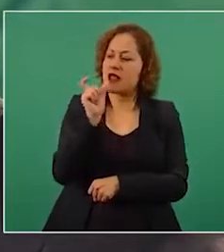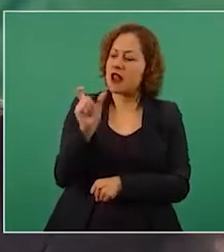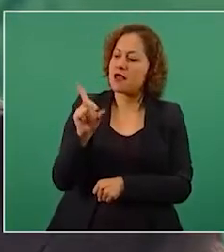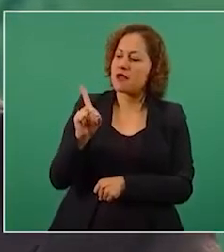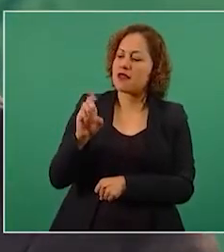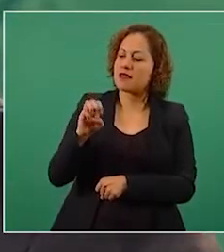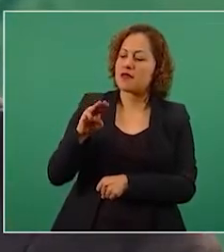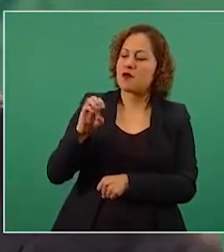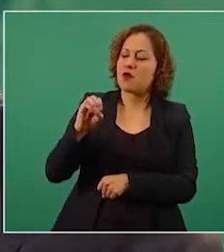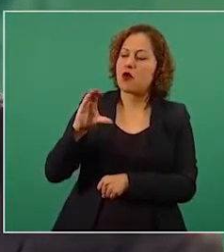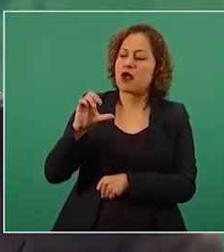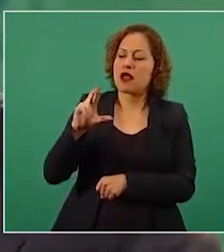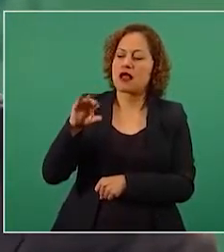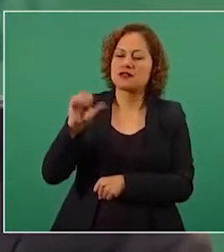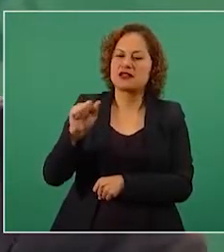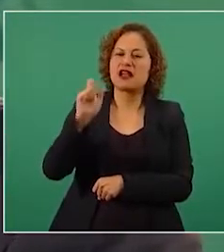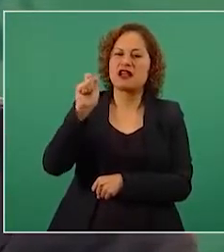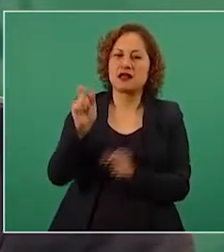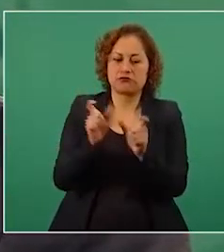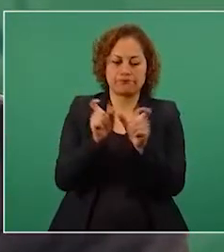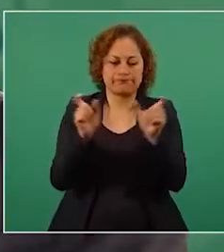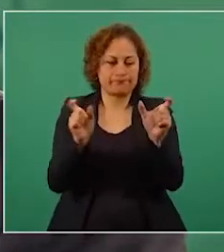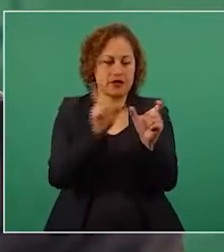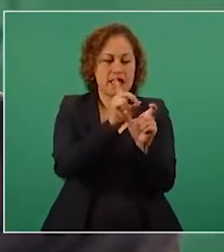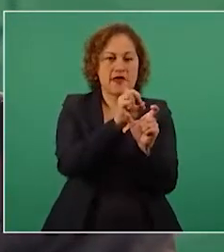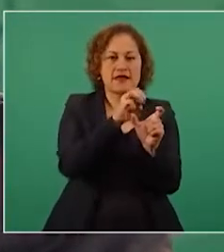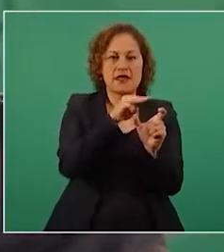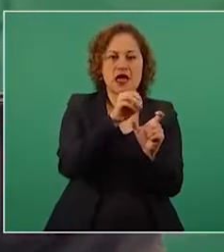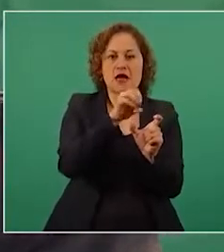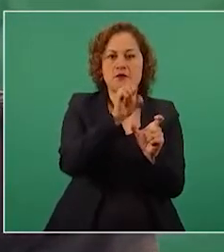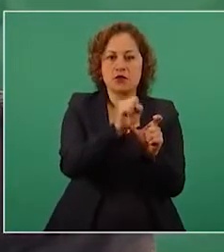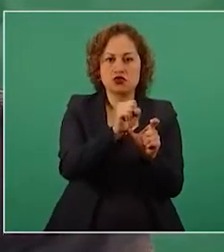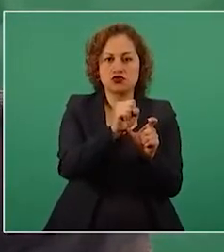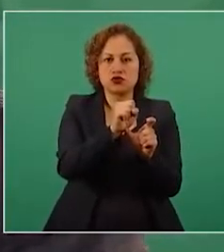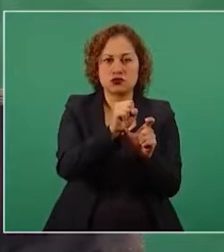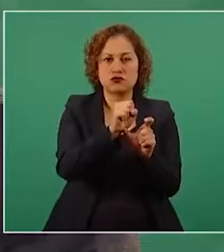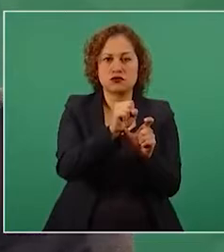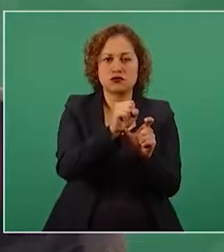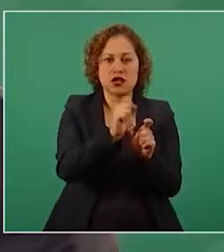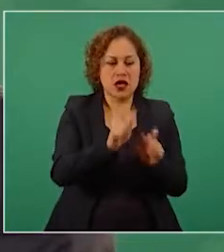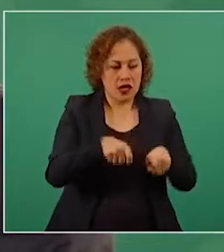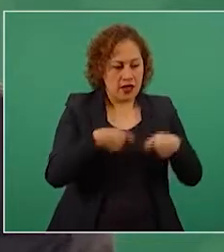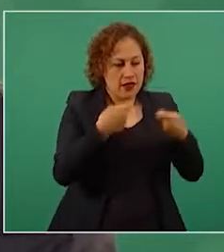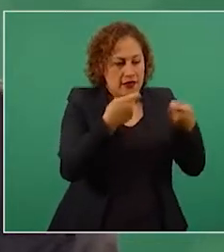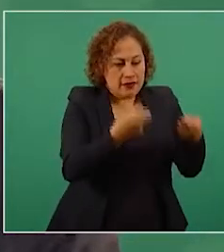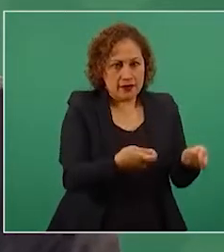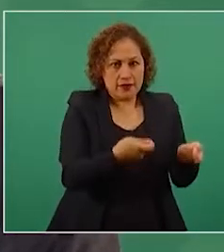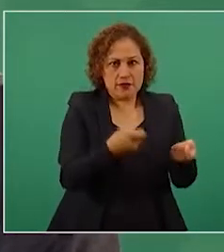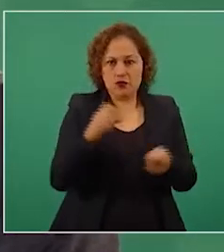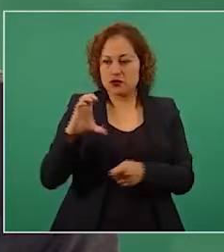es poder, es poder del pueblo.